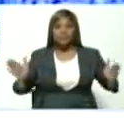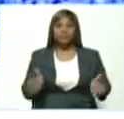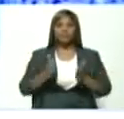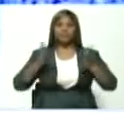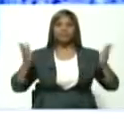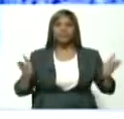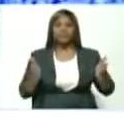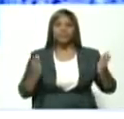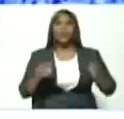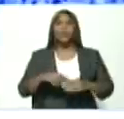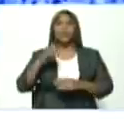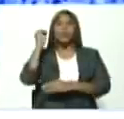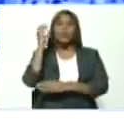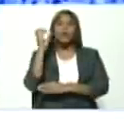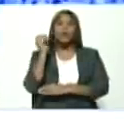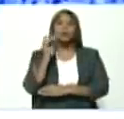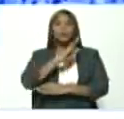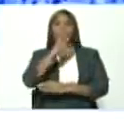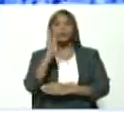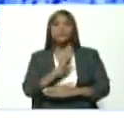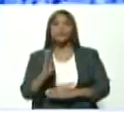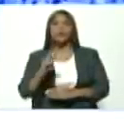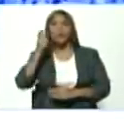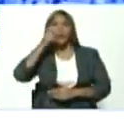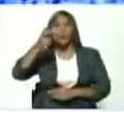Congreso Bicentenario de los Pueblos,